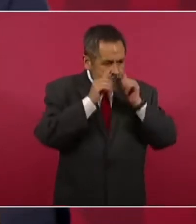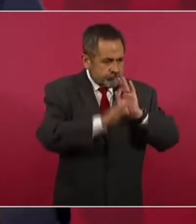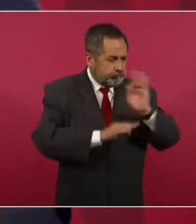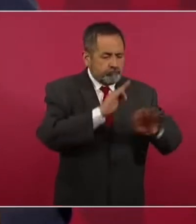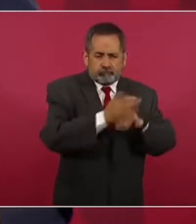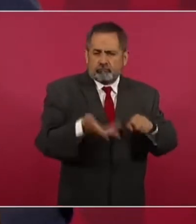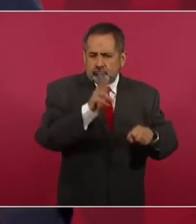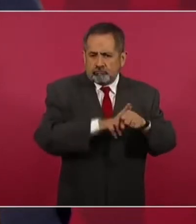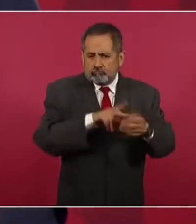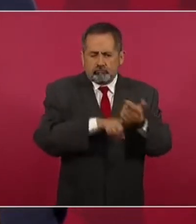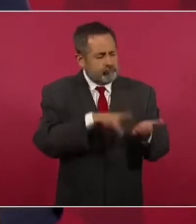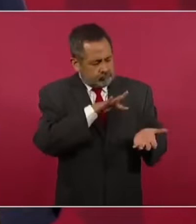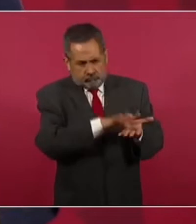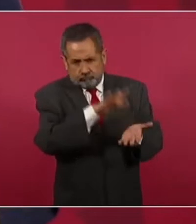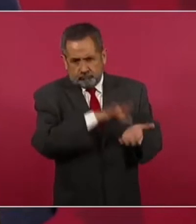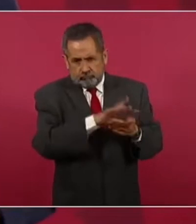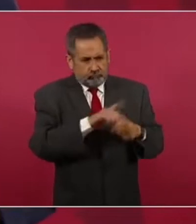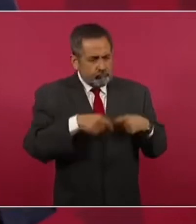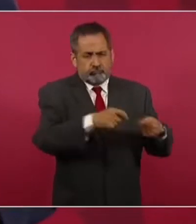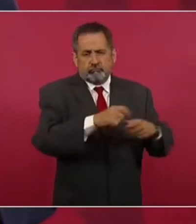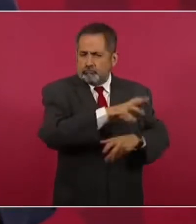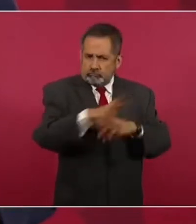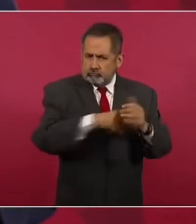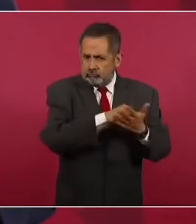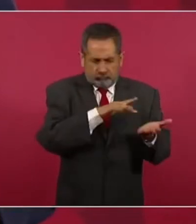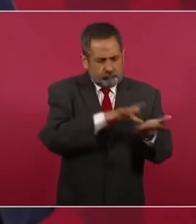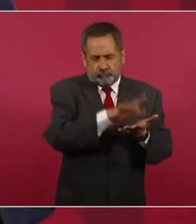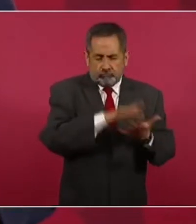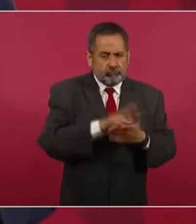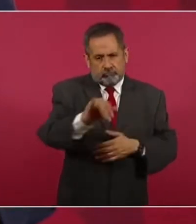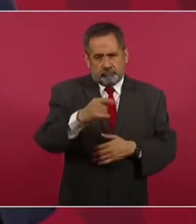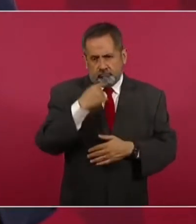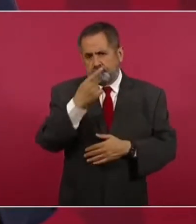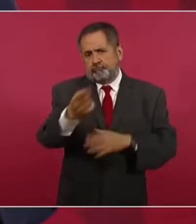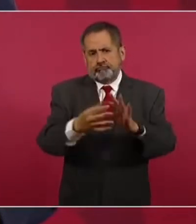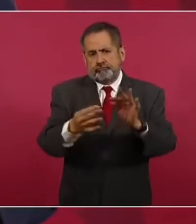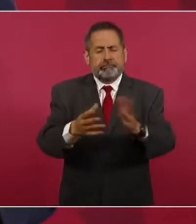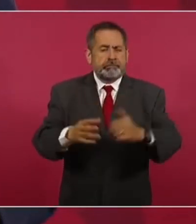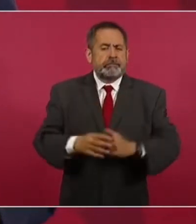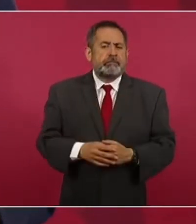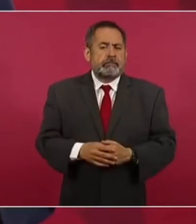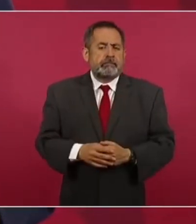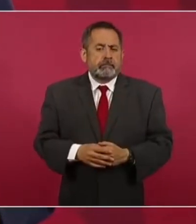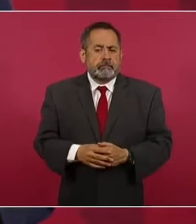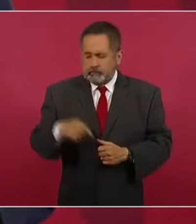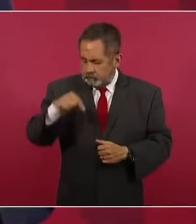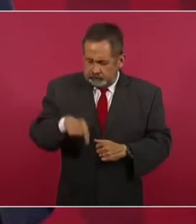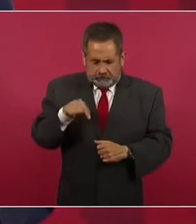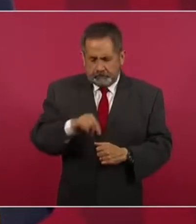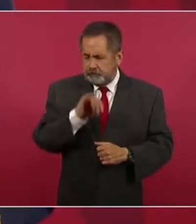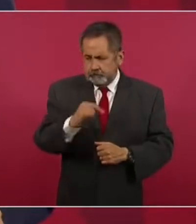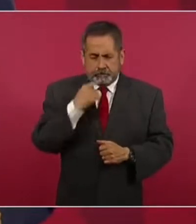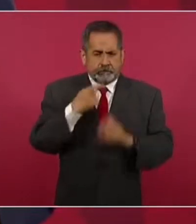también a apoyar en todo. Eso es lo que puedo comentarles y aquí mismo